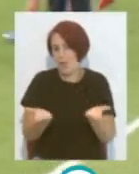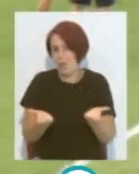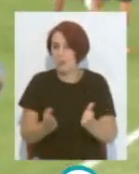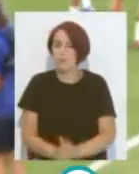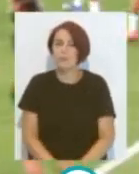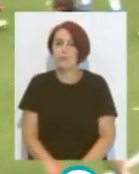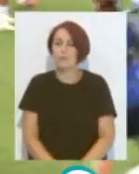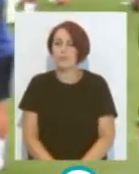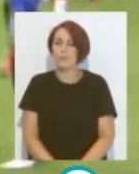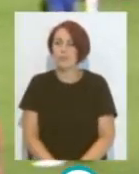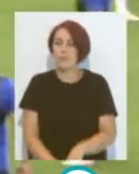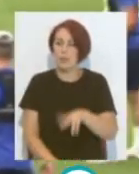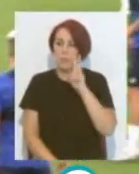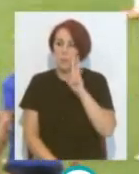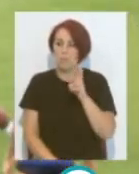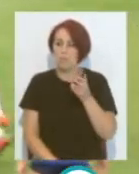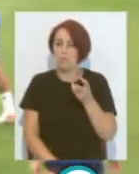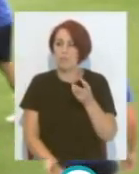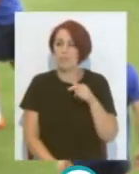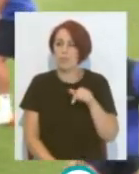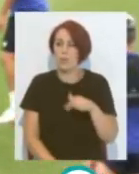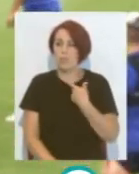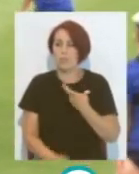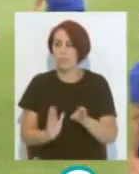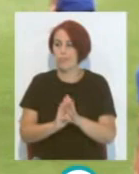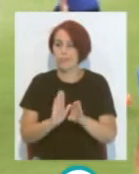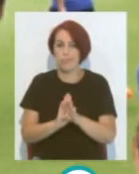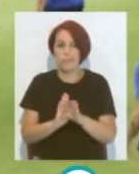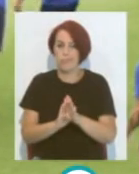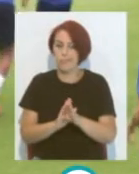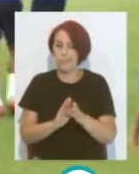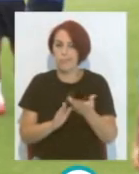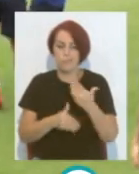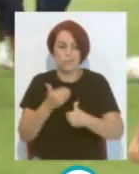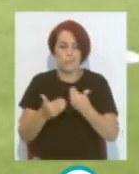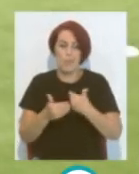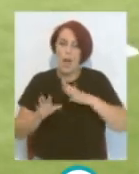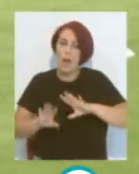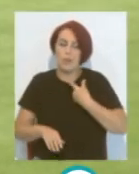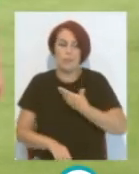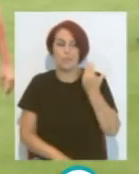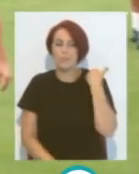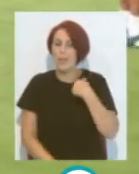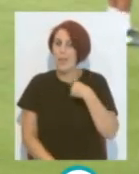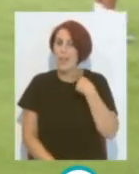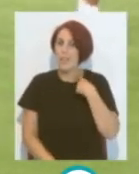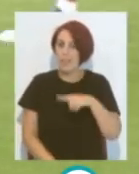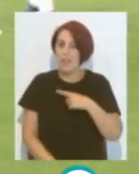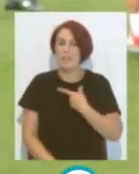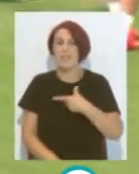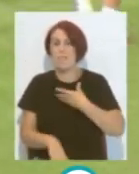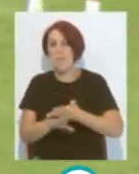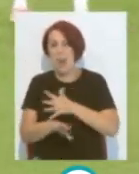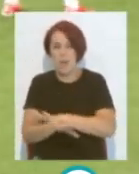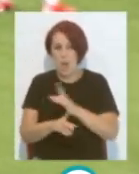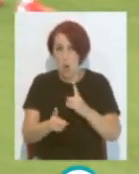Estamos Estamos viendo Esto que Que sigue manteniéndose Cuando después De la derrota Ante la Unión Deportiva Las Palmas